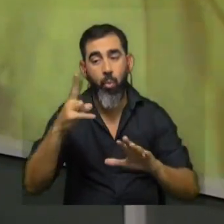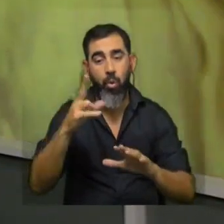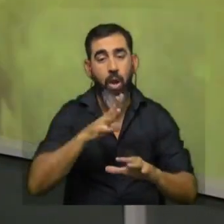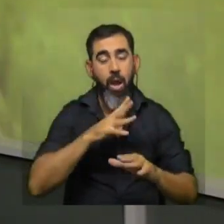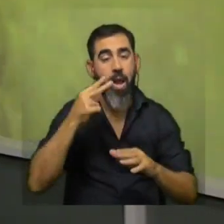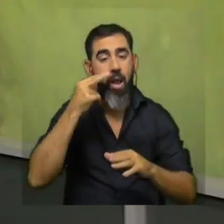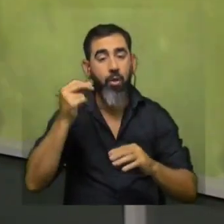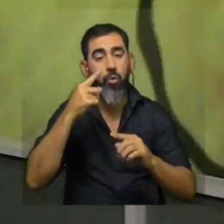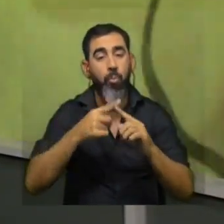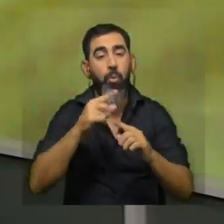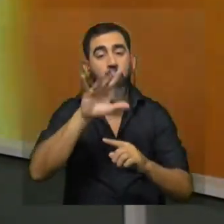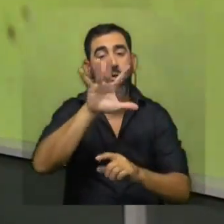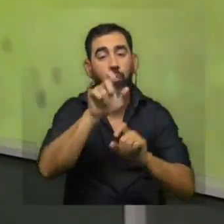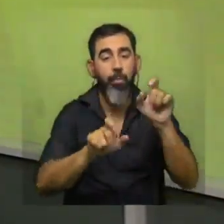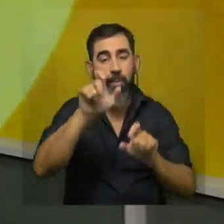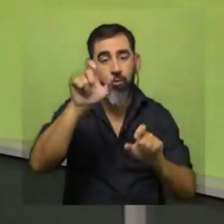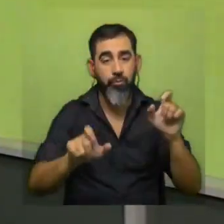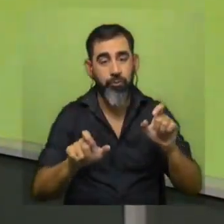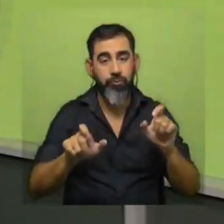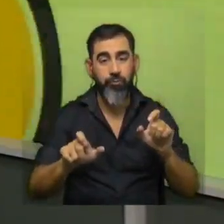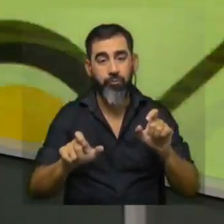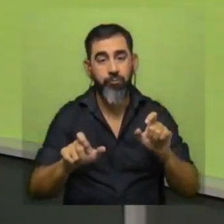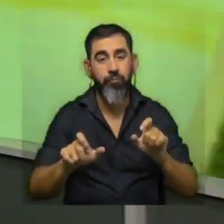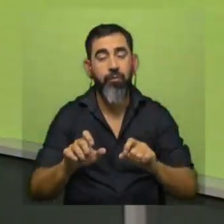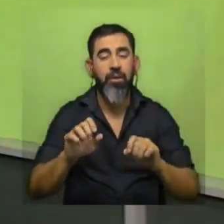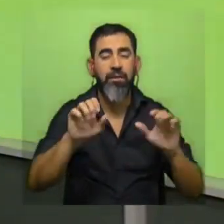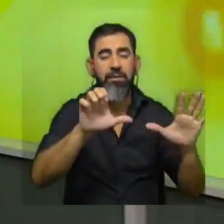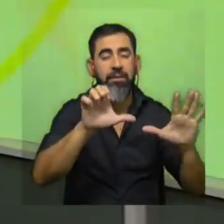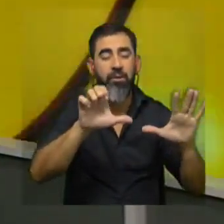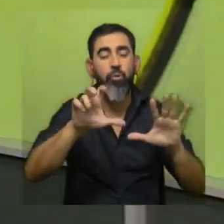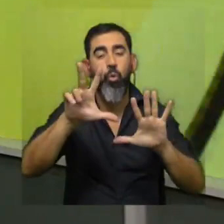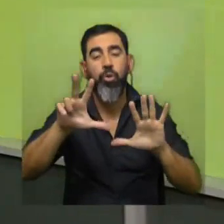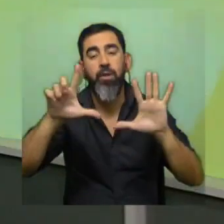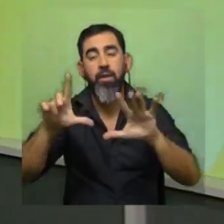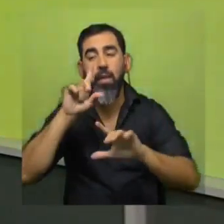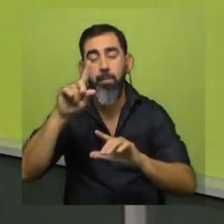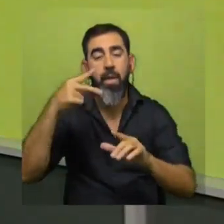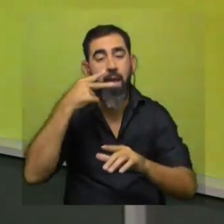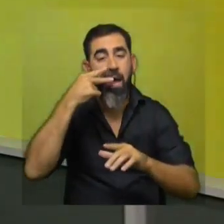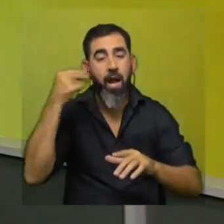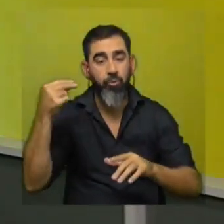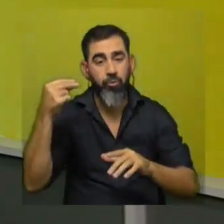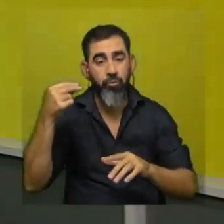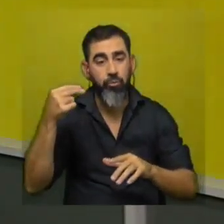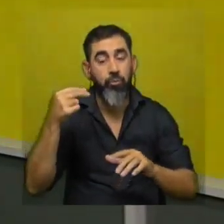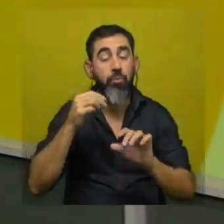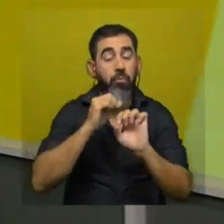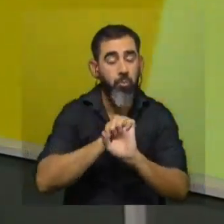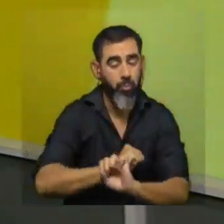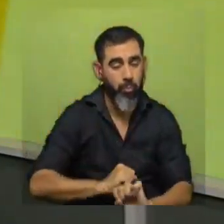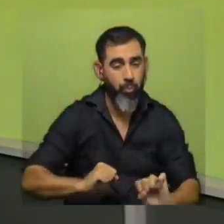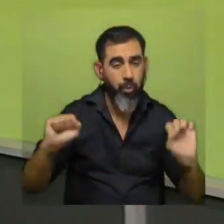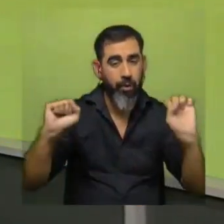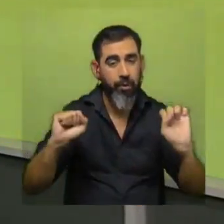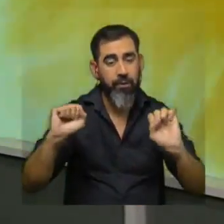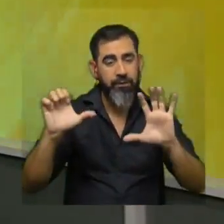doméstico cada 5 personas. Son unos 687.000 gatos y creo que puedo decir que